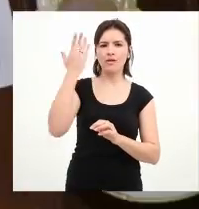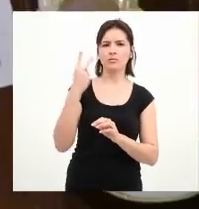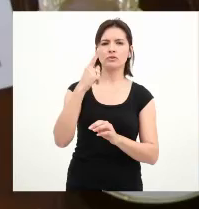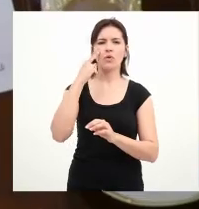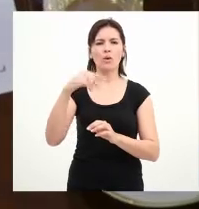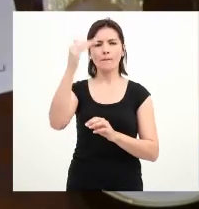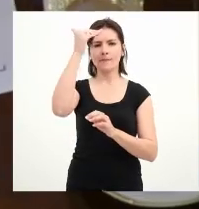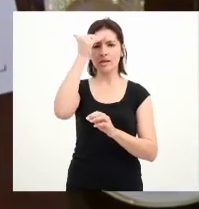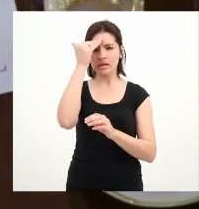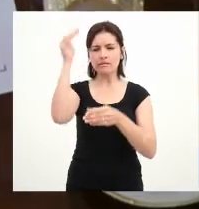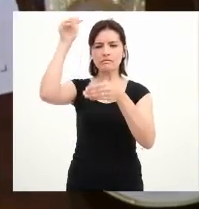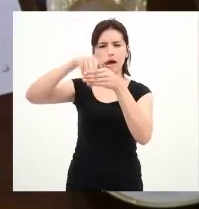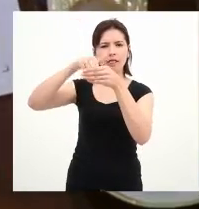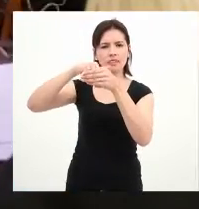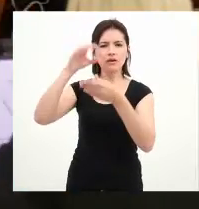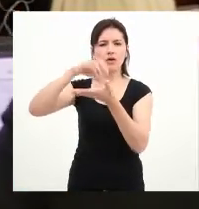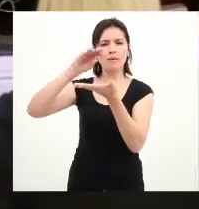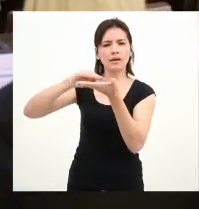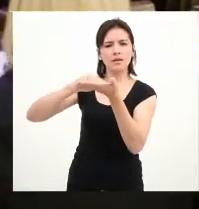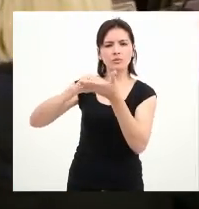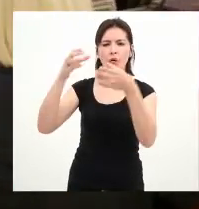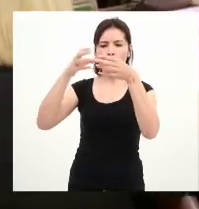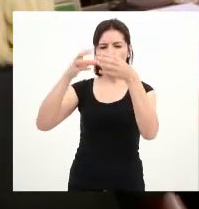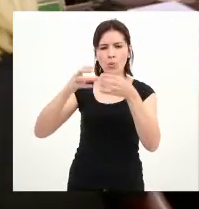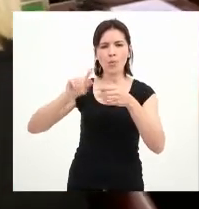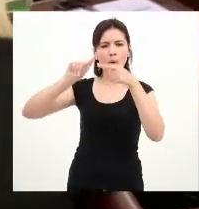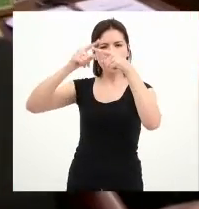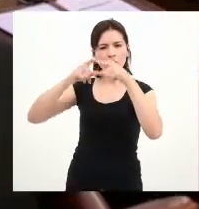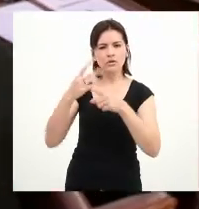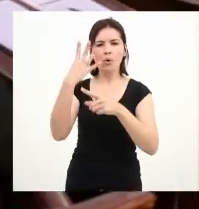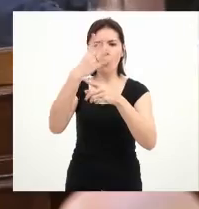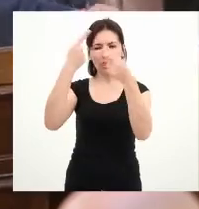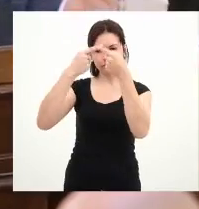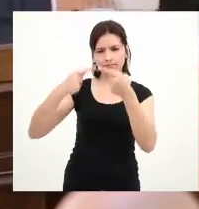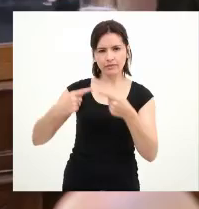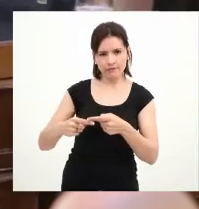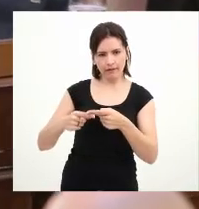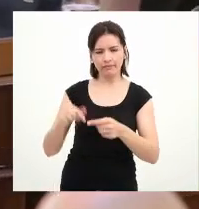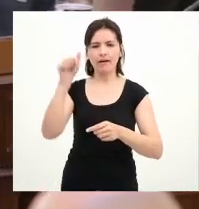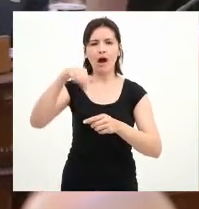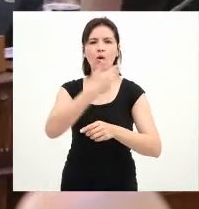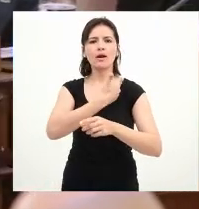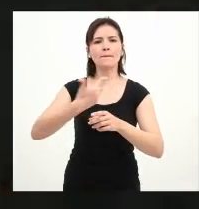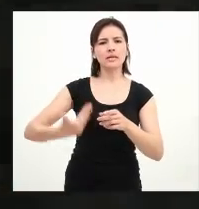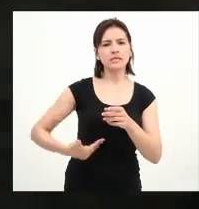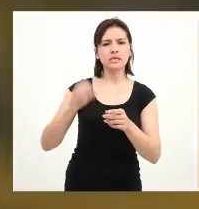de diciembre de 2015, 28 diputados y diputadas pertenecen al Frente Progresista, Cívico y Social, 10 al Partido